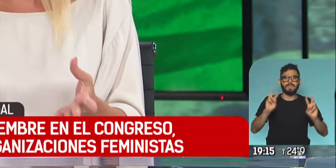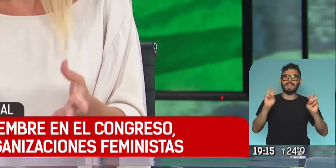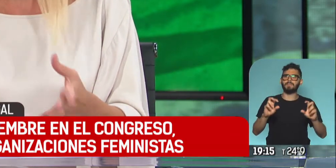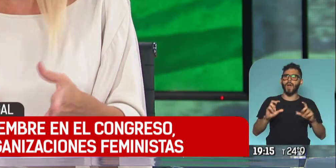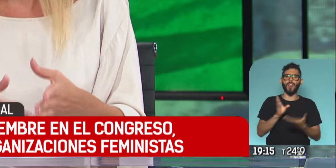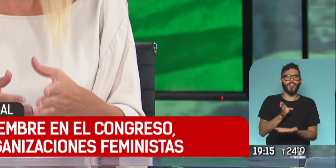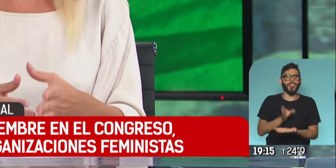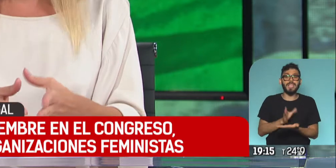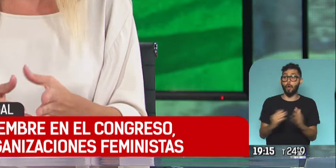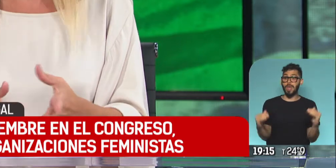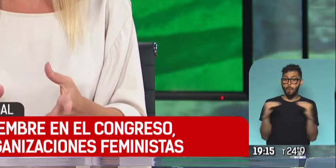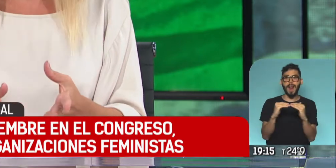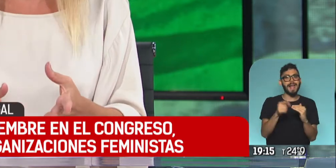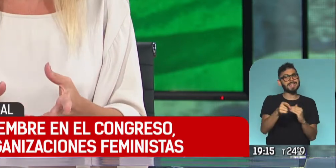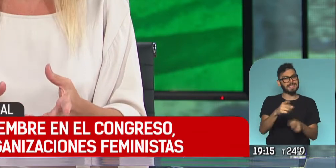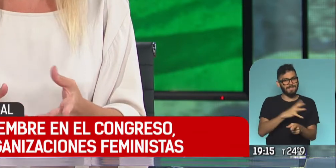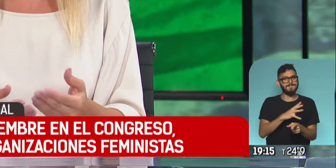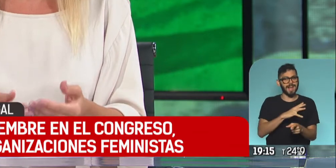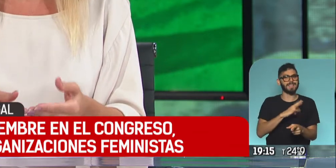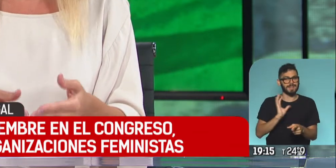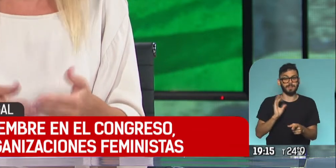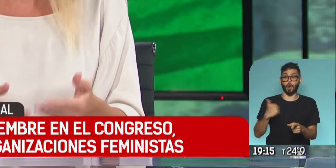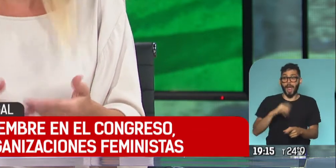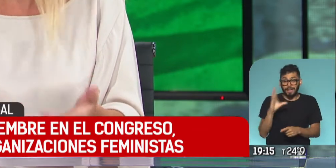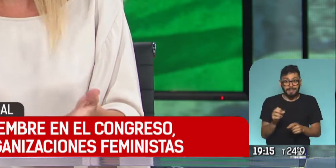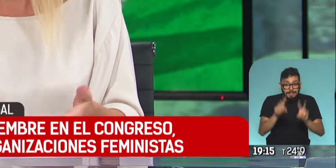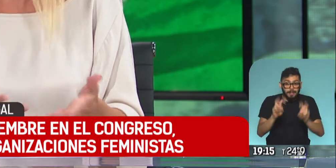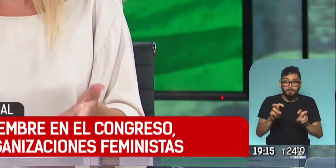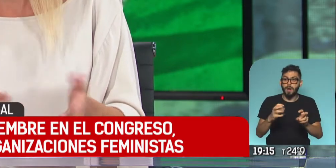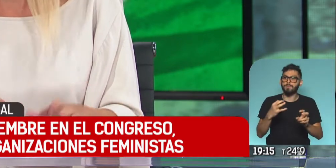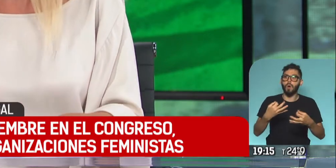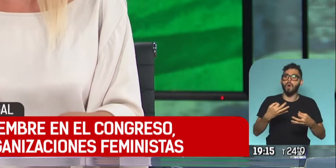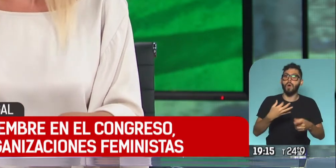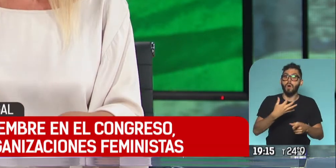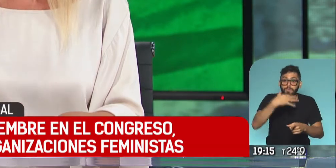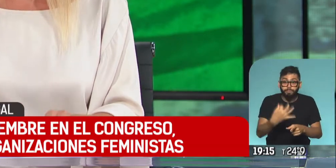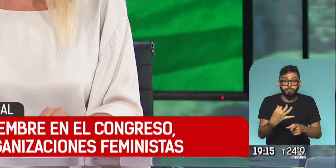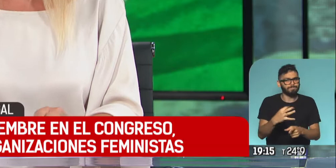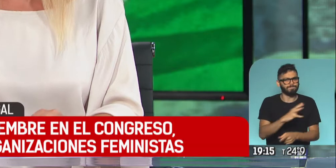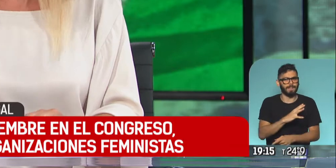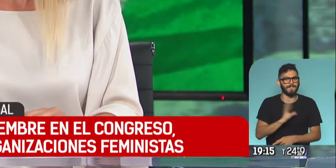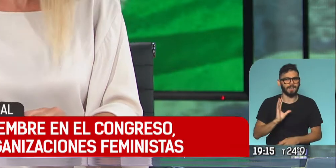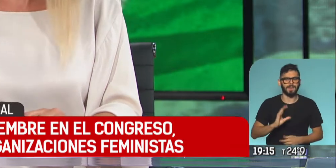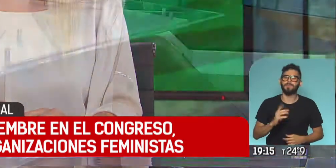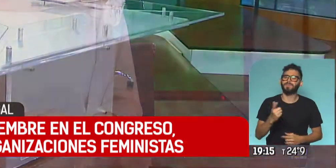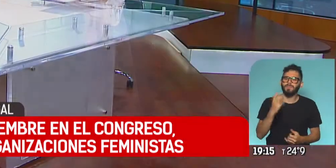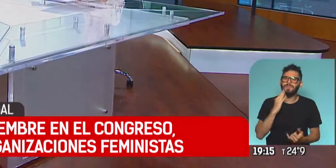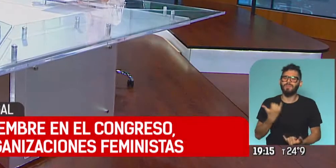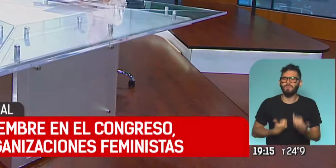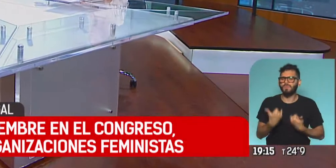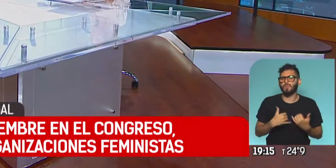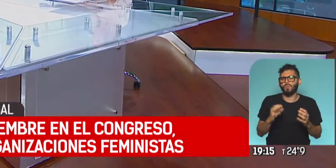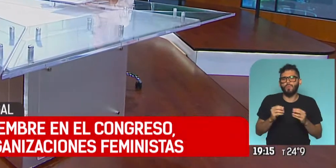igualdad de derechos que también está pendiente todavía en la Argentina, que se dé de hecho que suceda. Sin ninguna duda. Contanos para meternos en tema, para